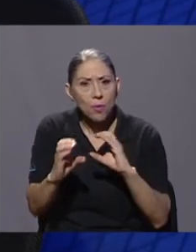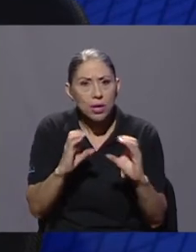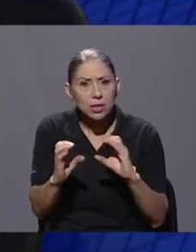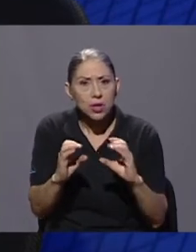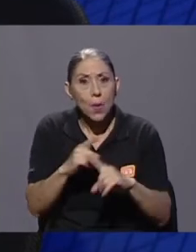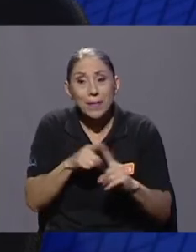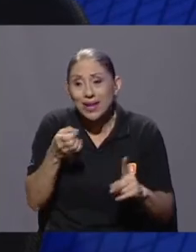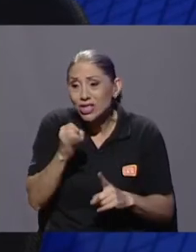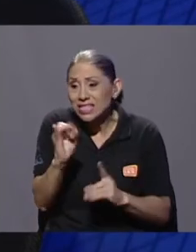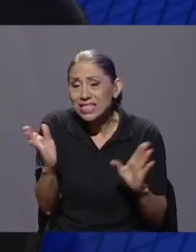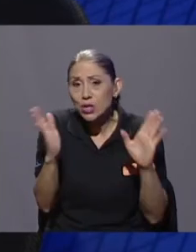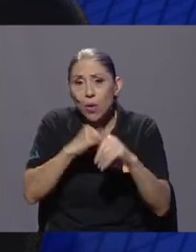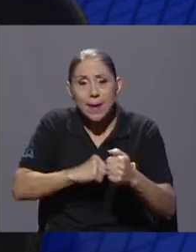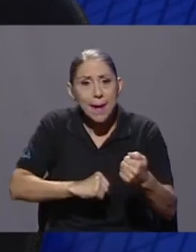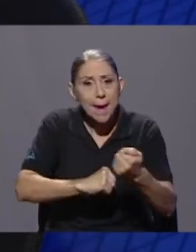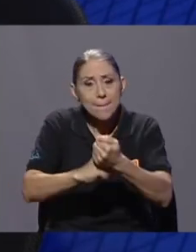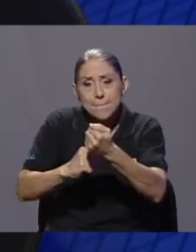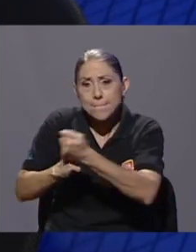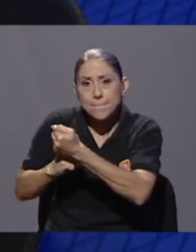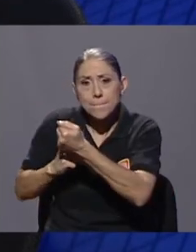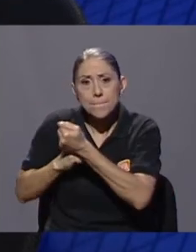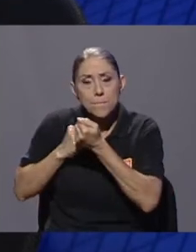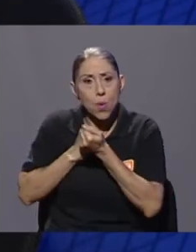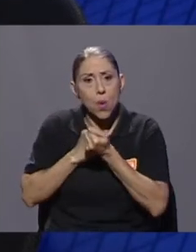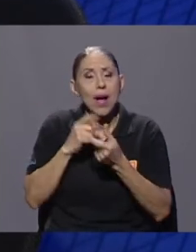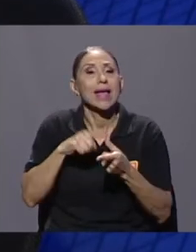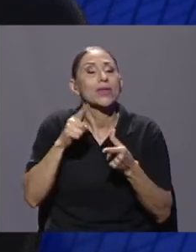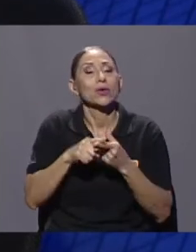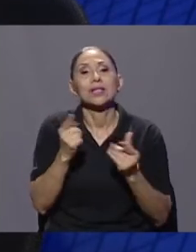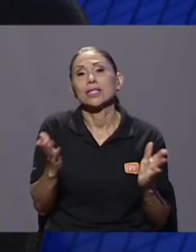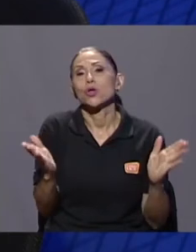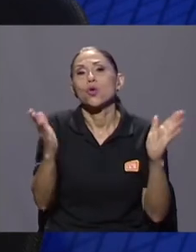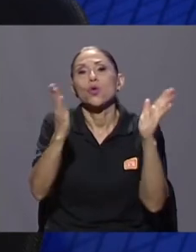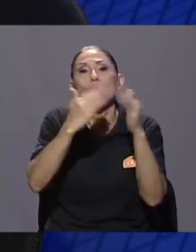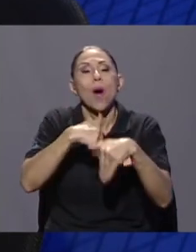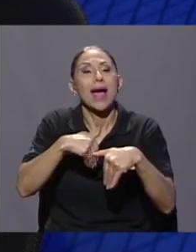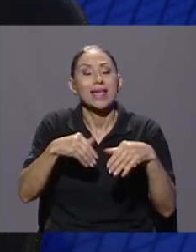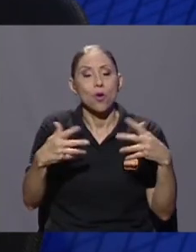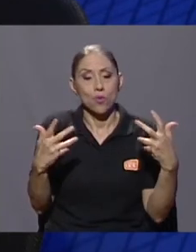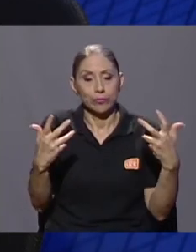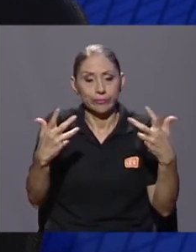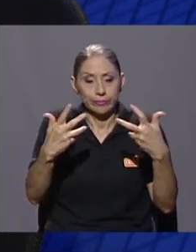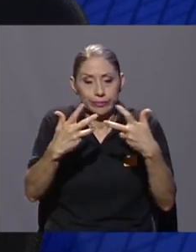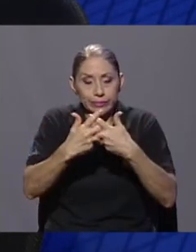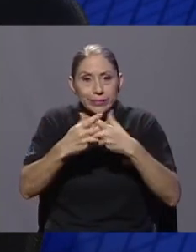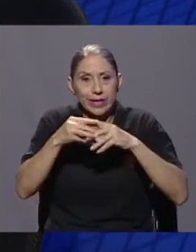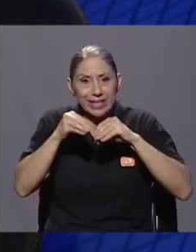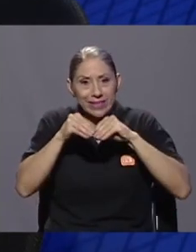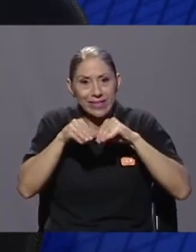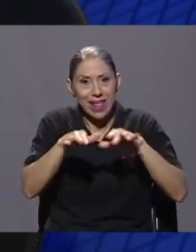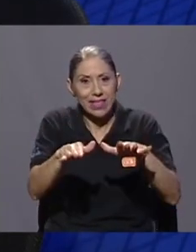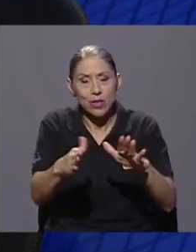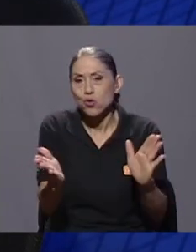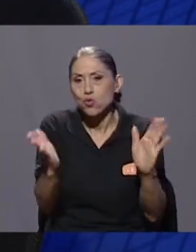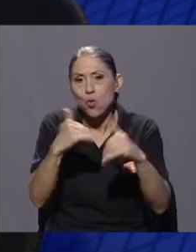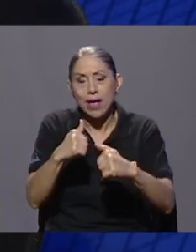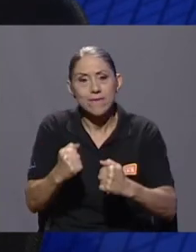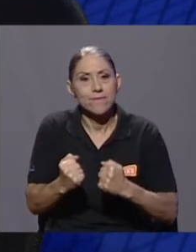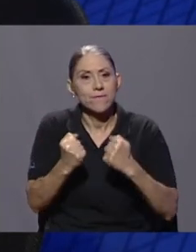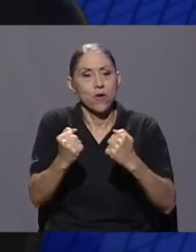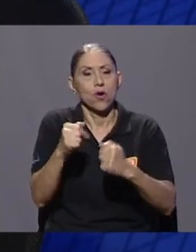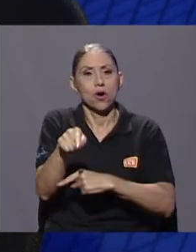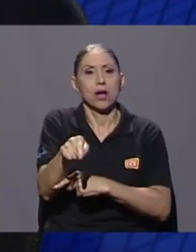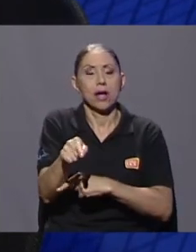va a haber una red o ese tejido cultural del que hablamos tanto, no se va a fortalecer. Y